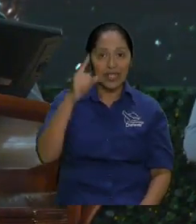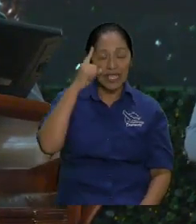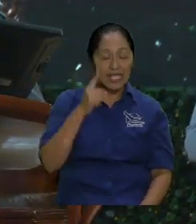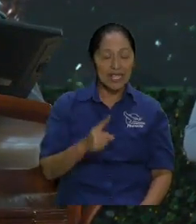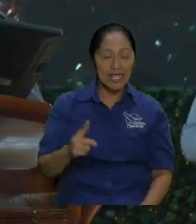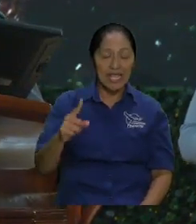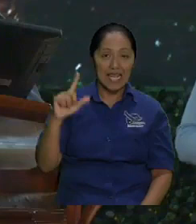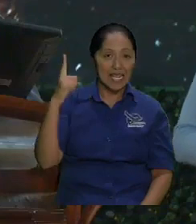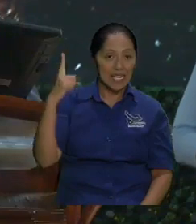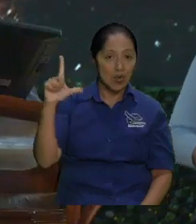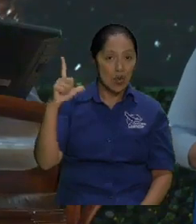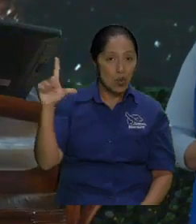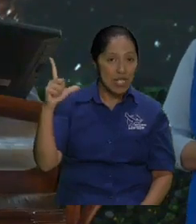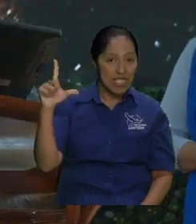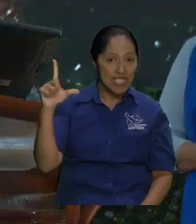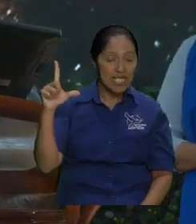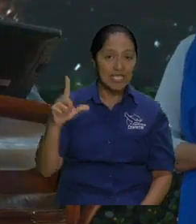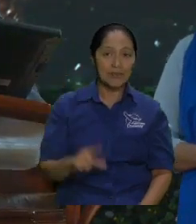hermoso